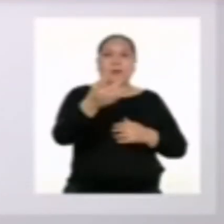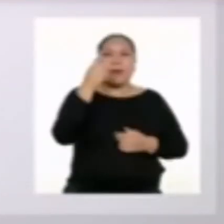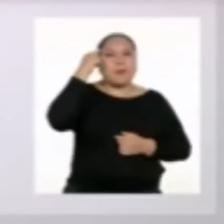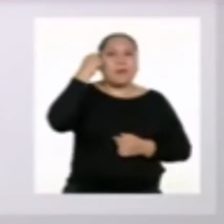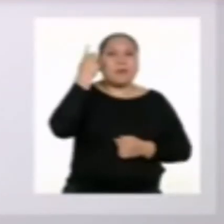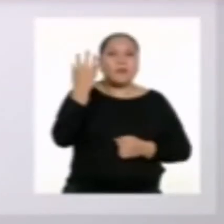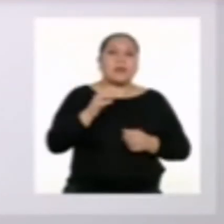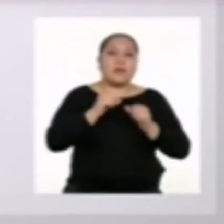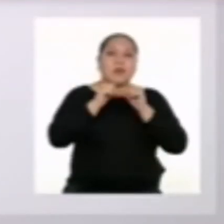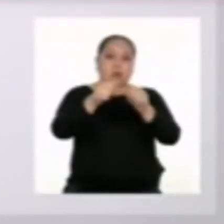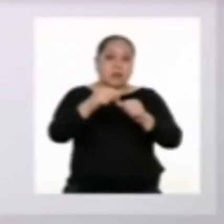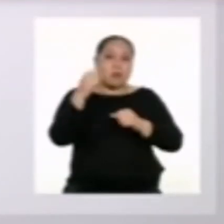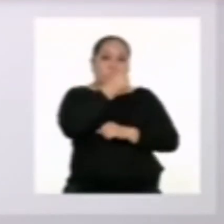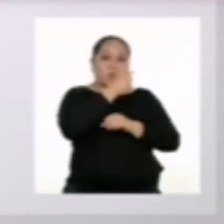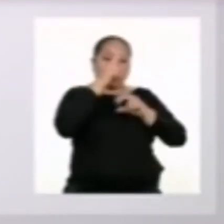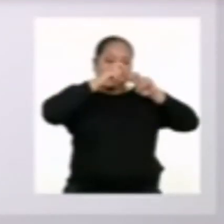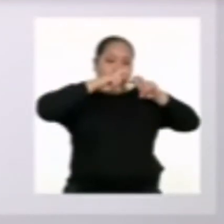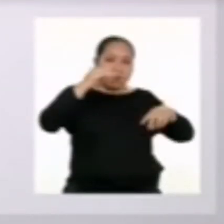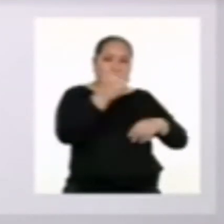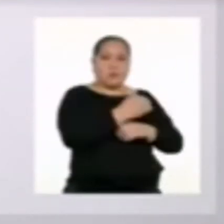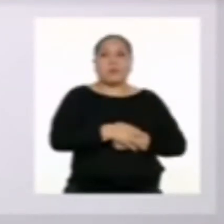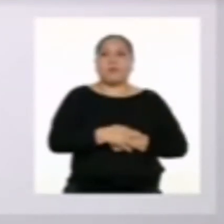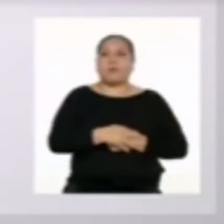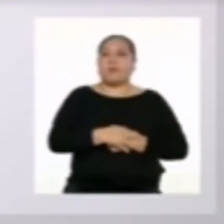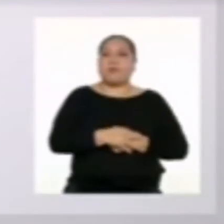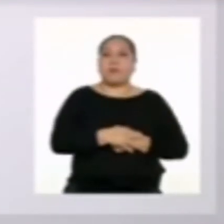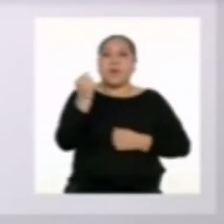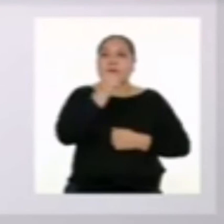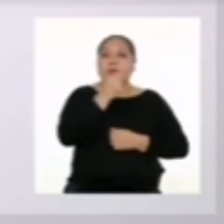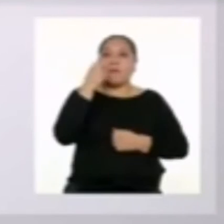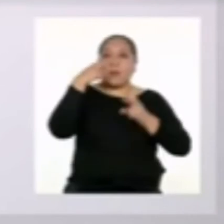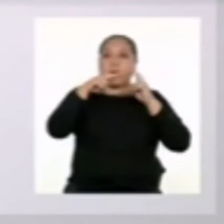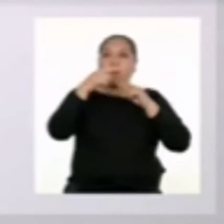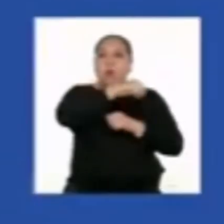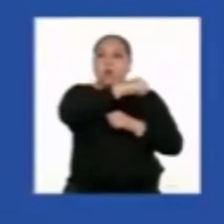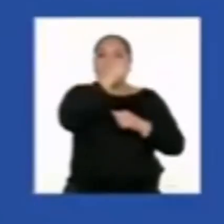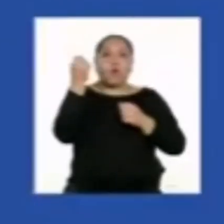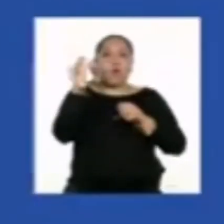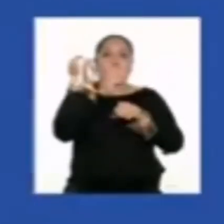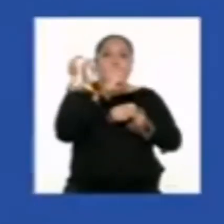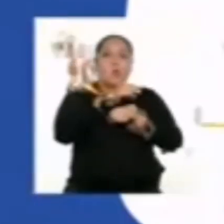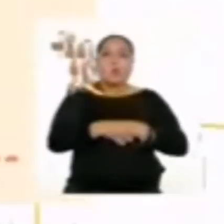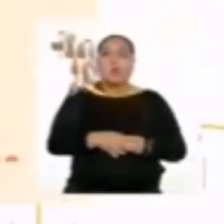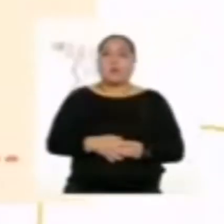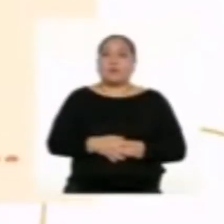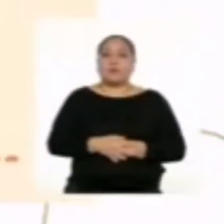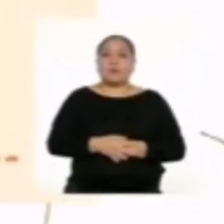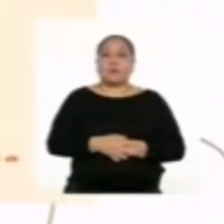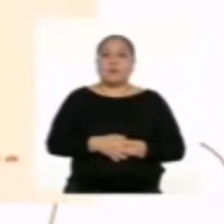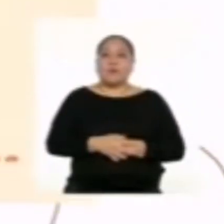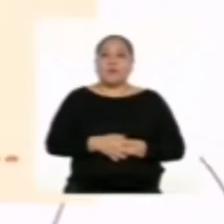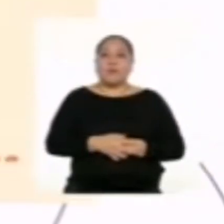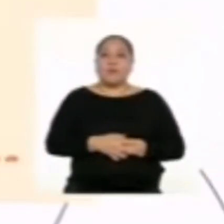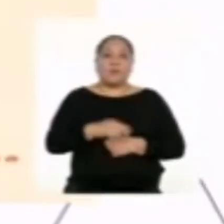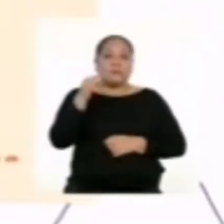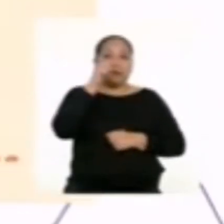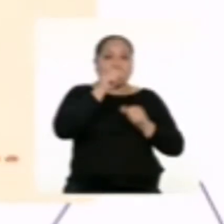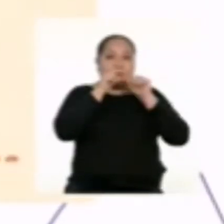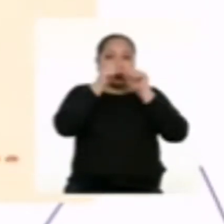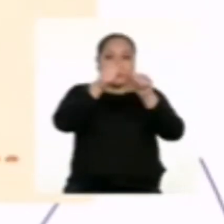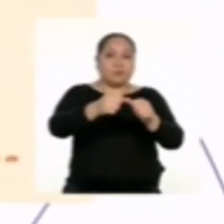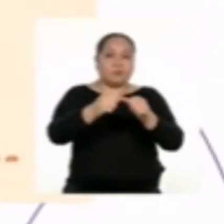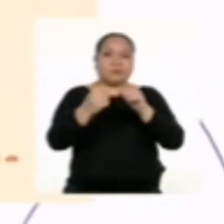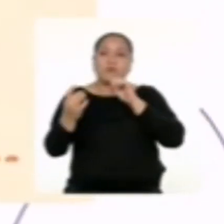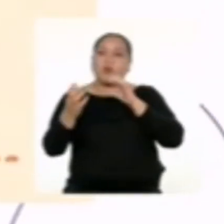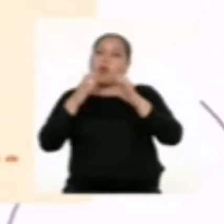te parece si continuamos con el texto? Acá veremos otros consejos. Mantenga una